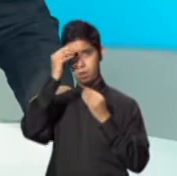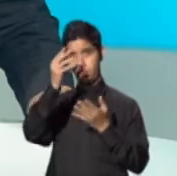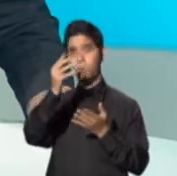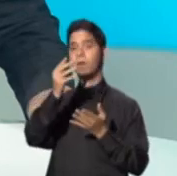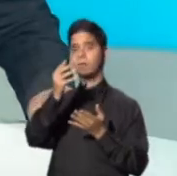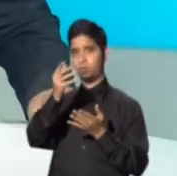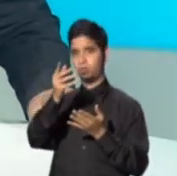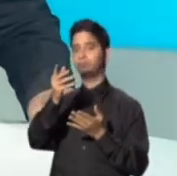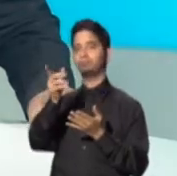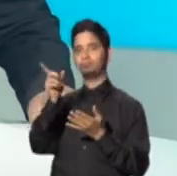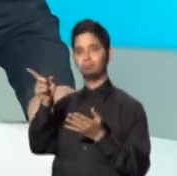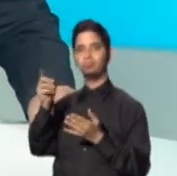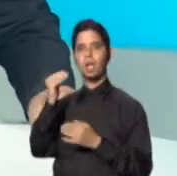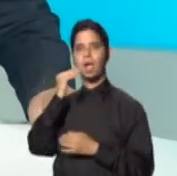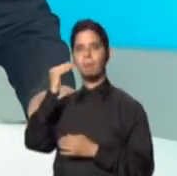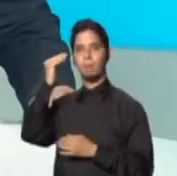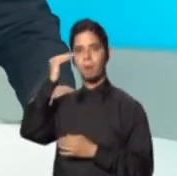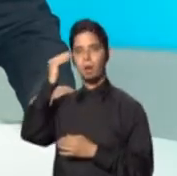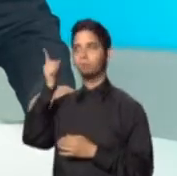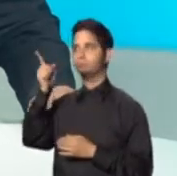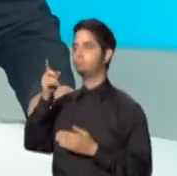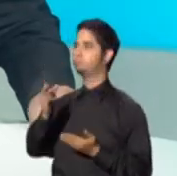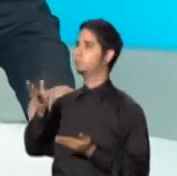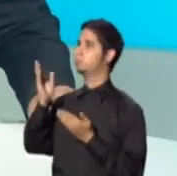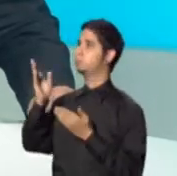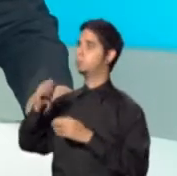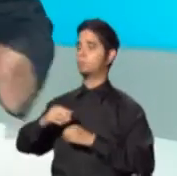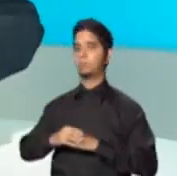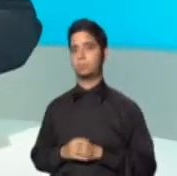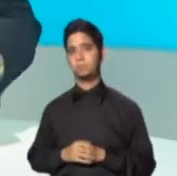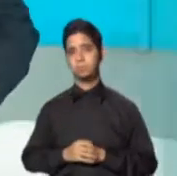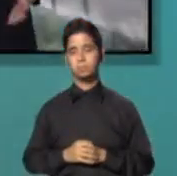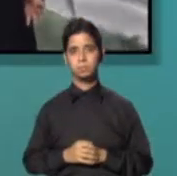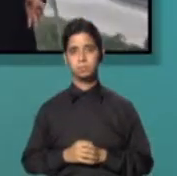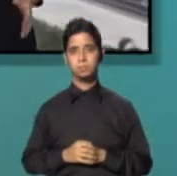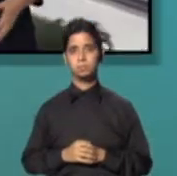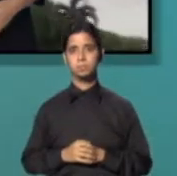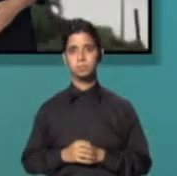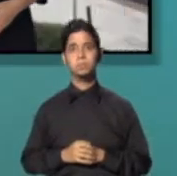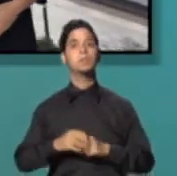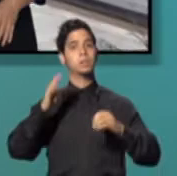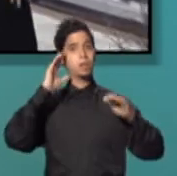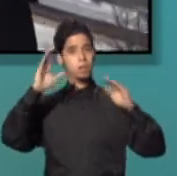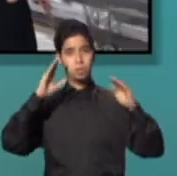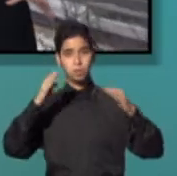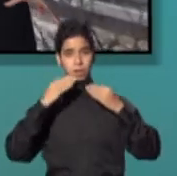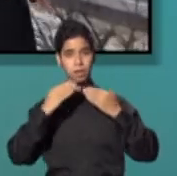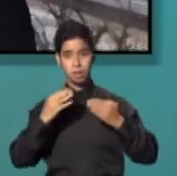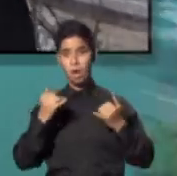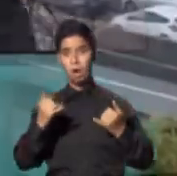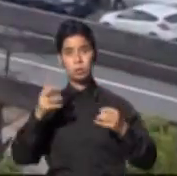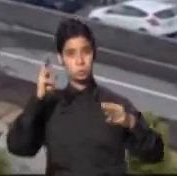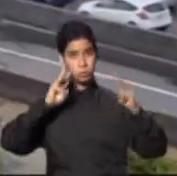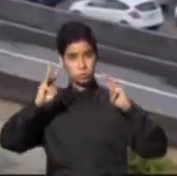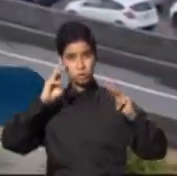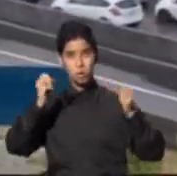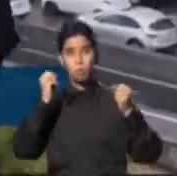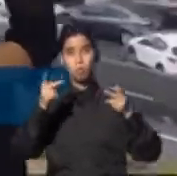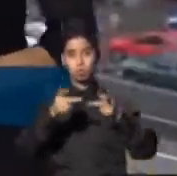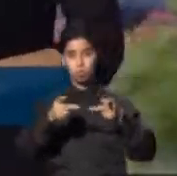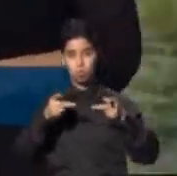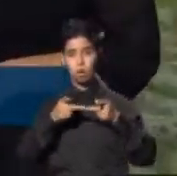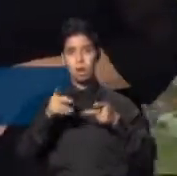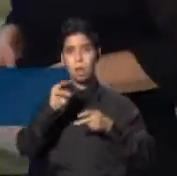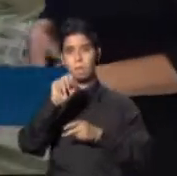completo desde el Laboratorio de Comunicaciones Científicas en Mayagüez. Saludos amigos, muchas gracias. Preocupante, muchos sectores en el área